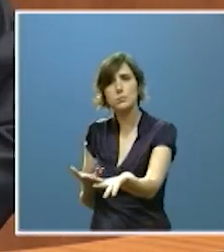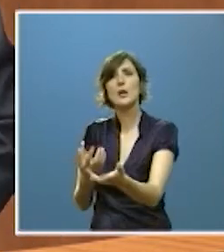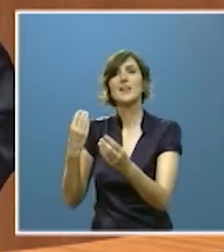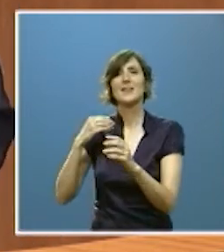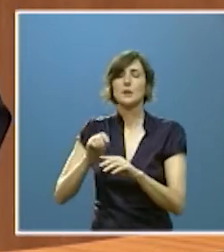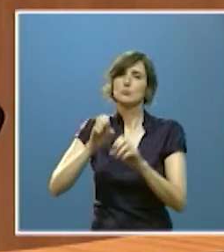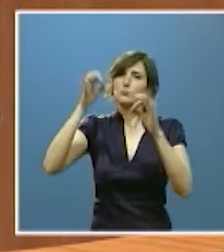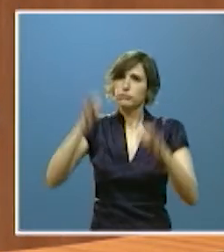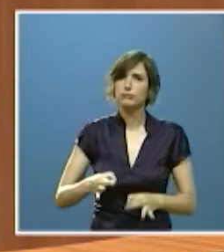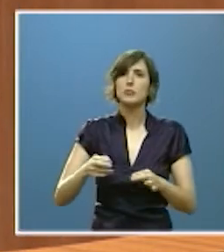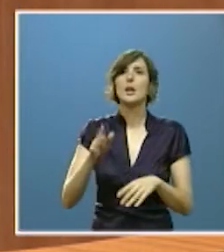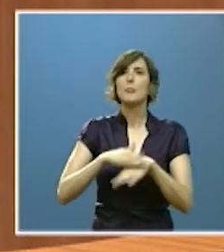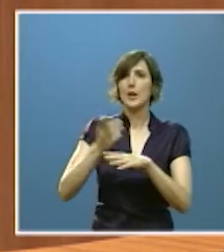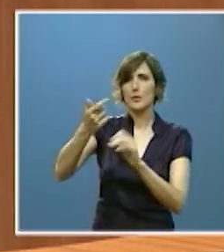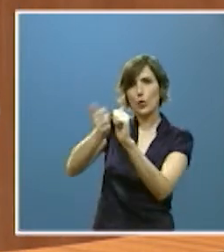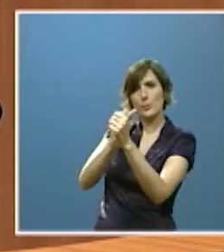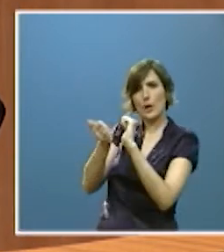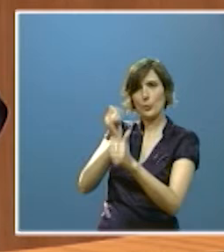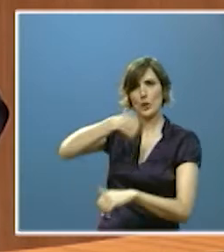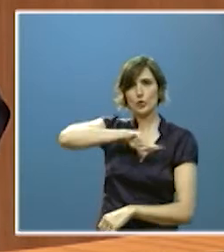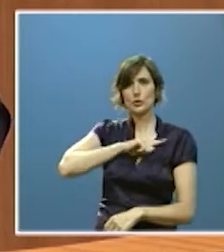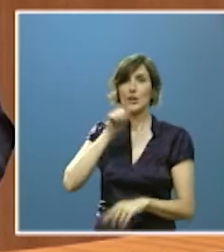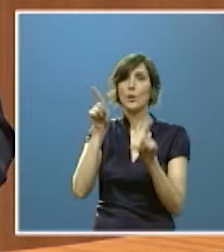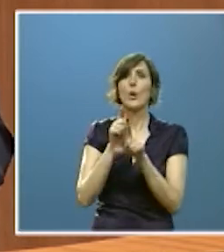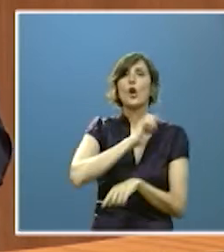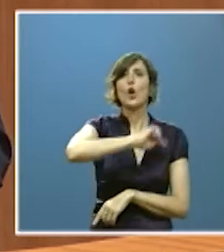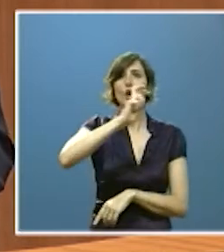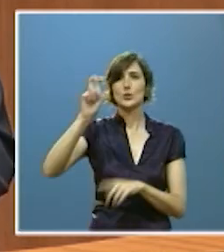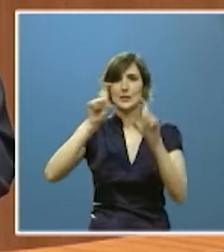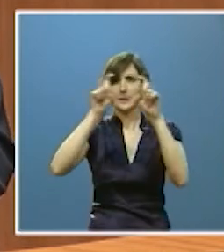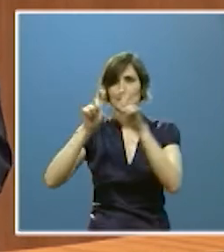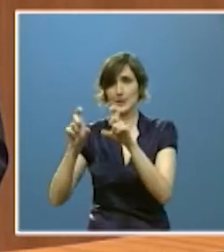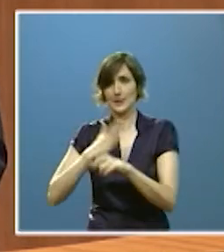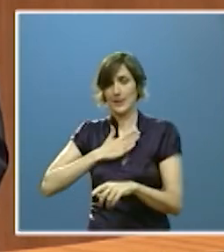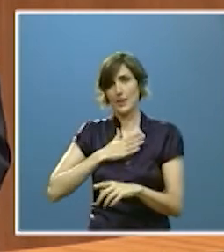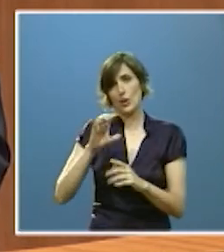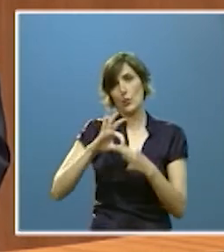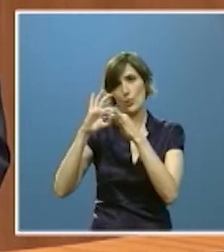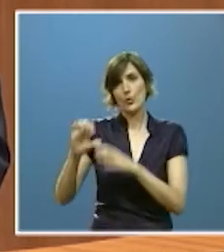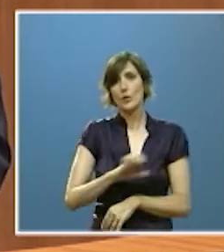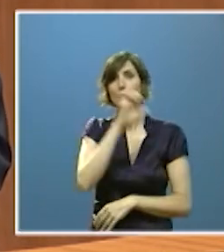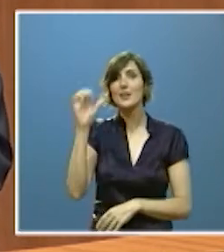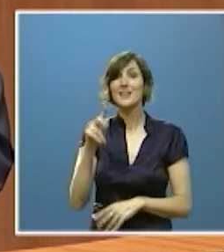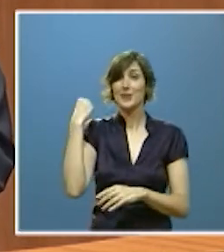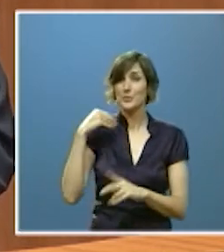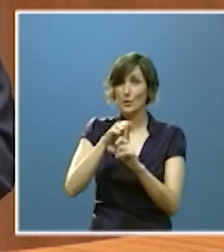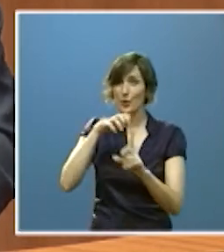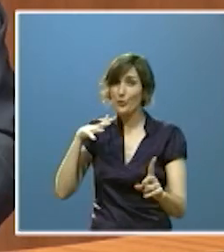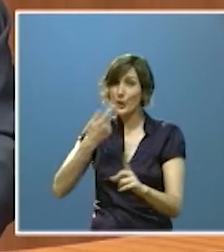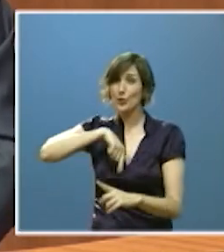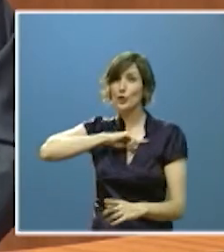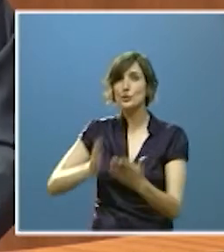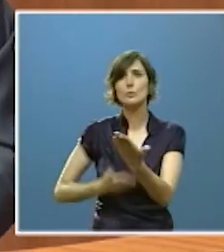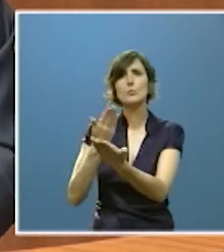en otras instituciones de la Unión y junto a las comunidades del foro impulsamos la petición de una